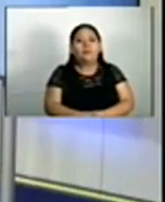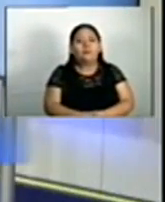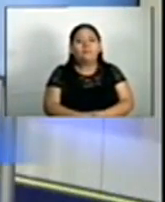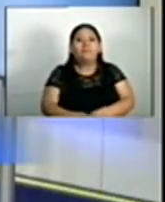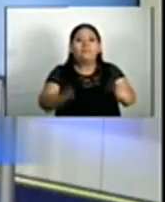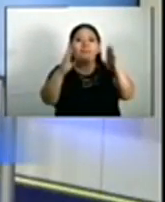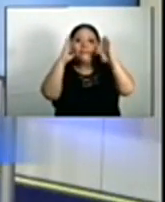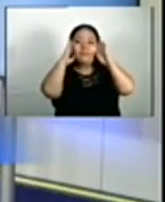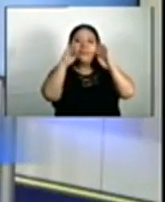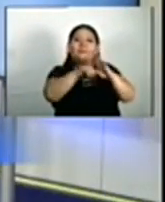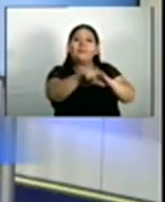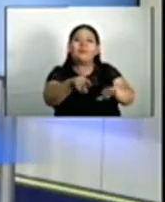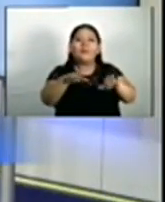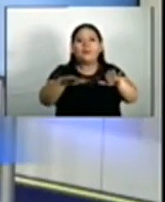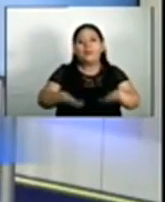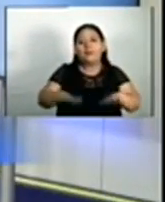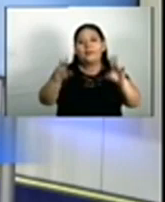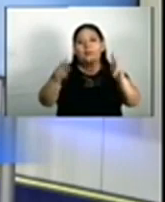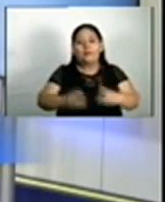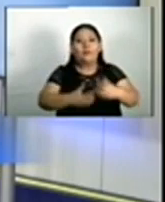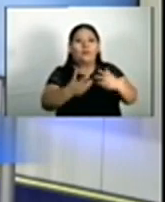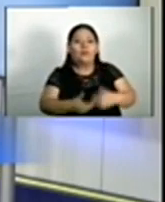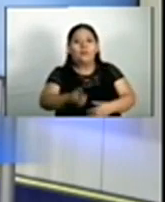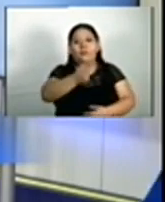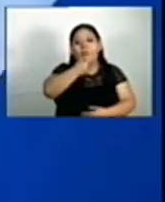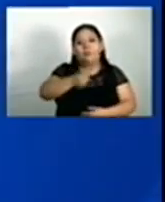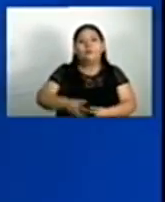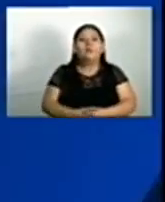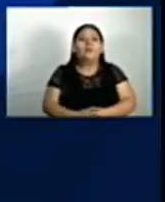Gracias por acompañarme en Acontecer Empresarial.